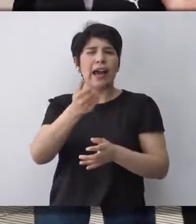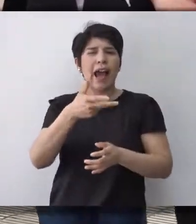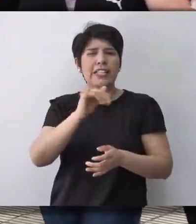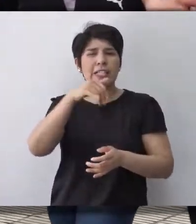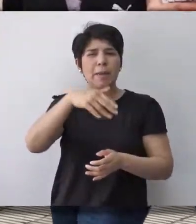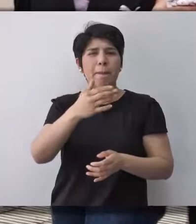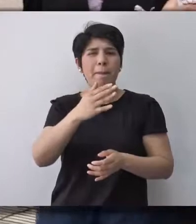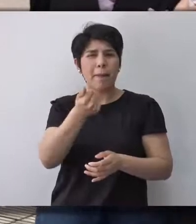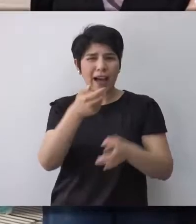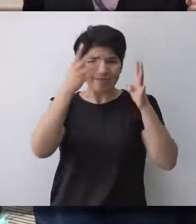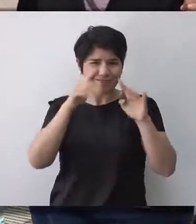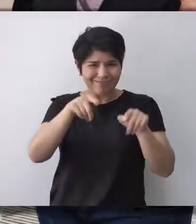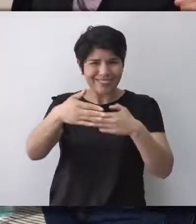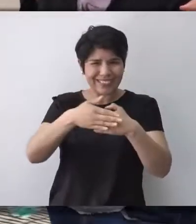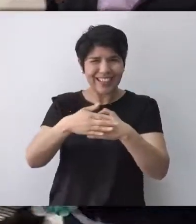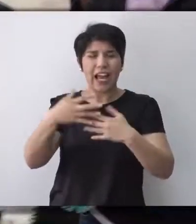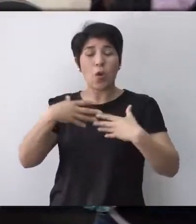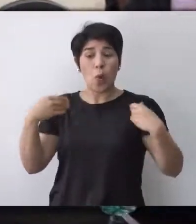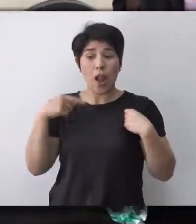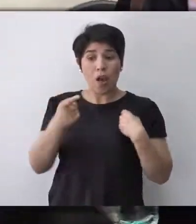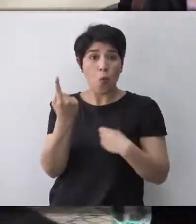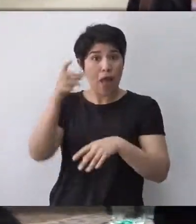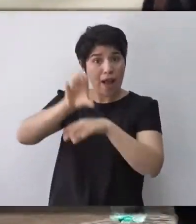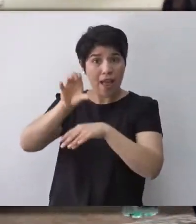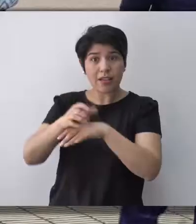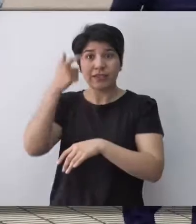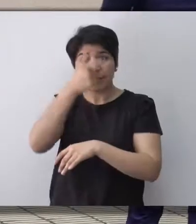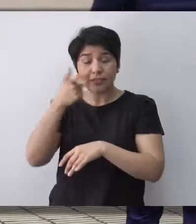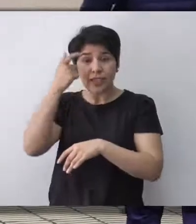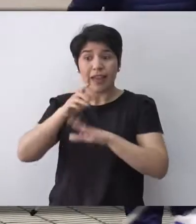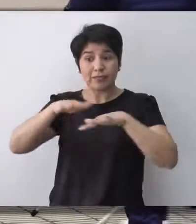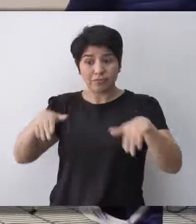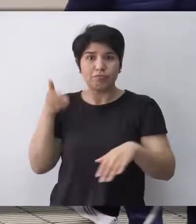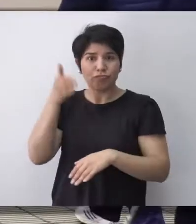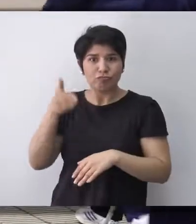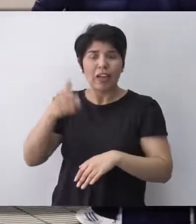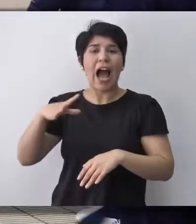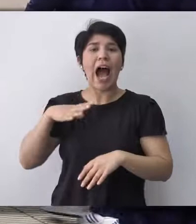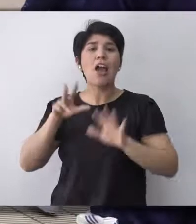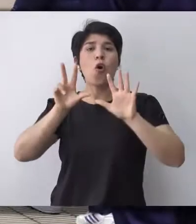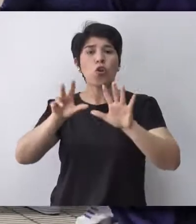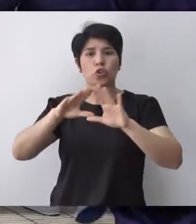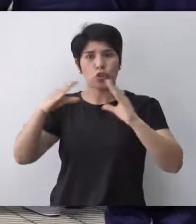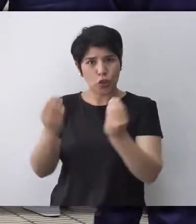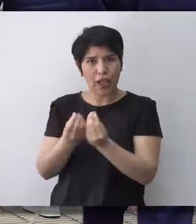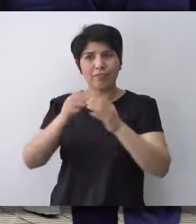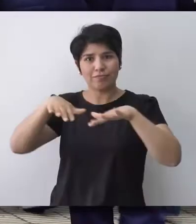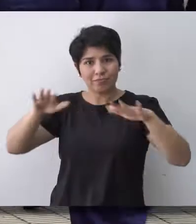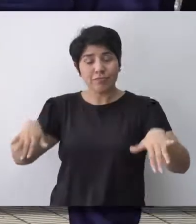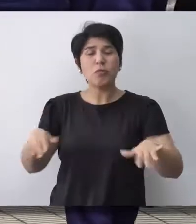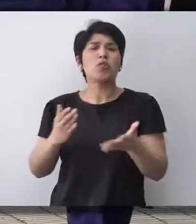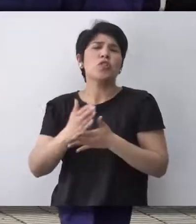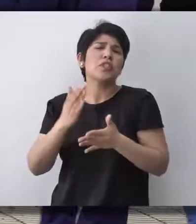la Cachimba. Ahí hay un aula de baja visión que atiende a niños con baja visión, hay ocho alumnos en total.